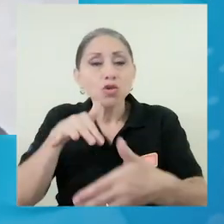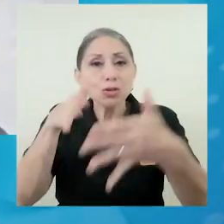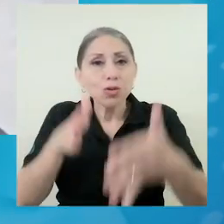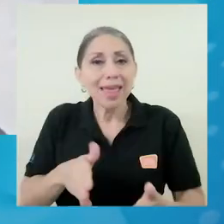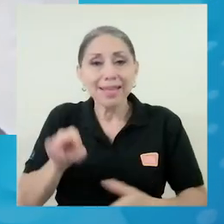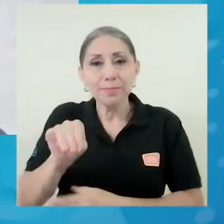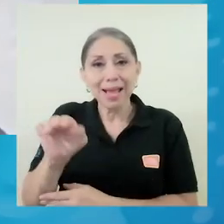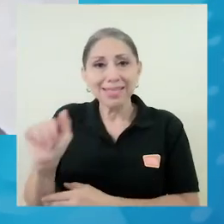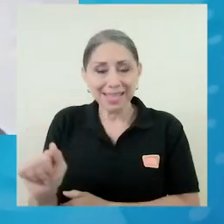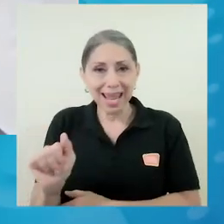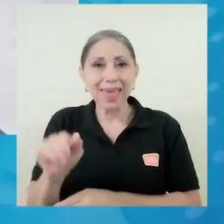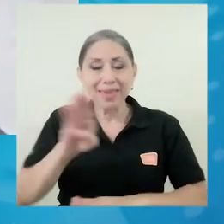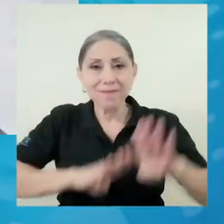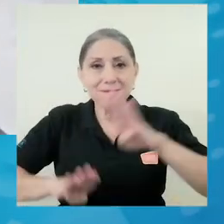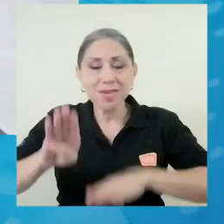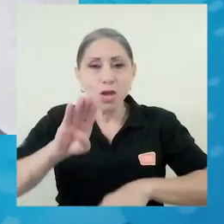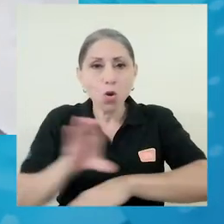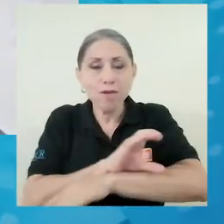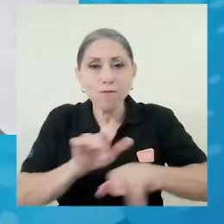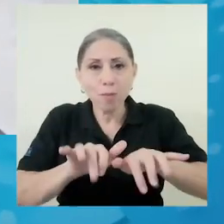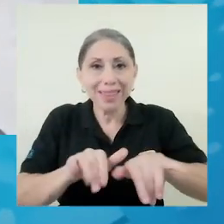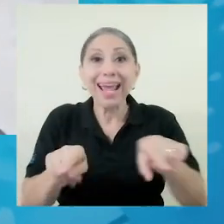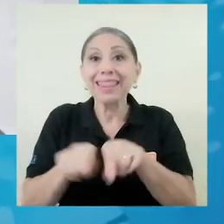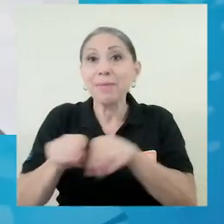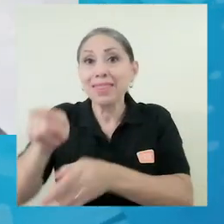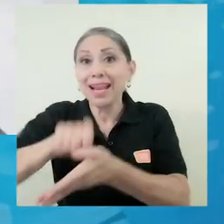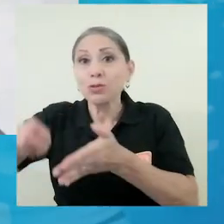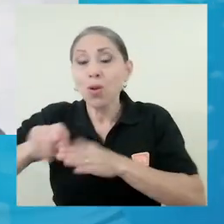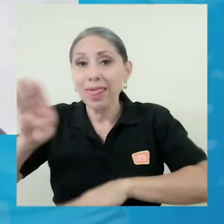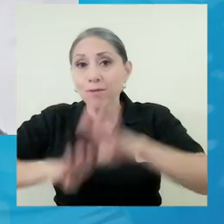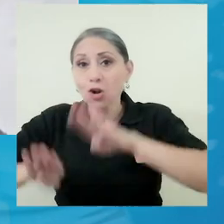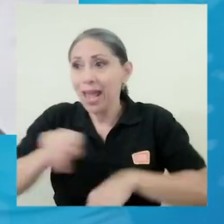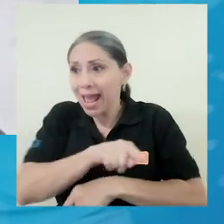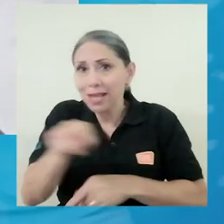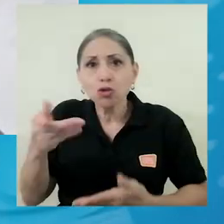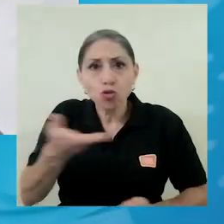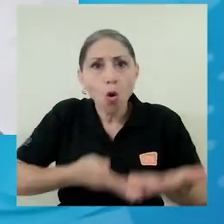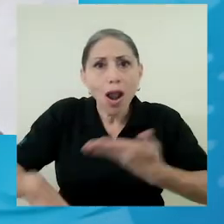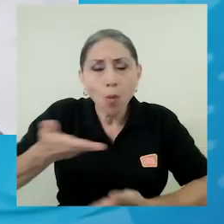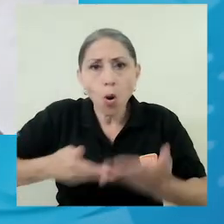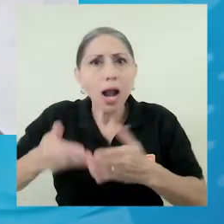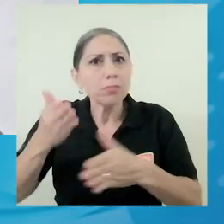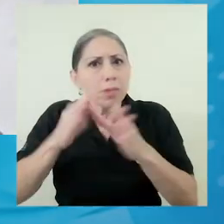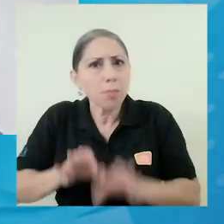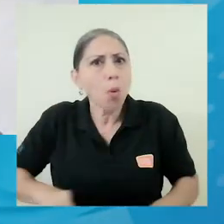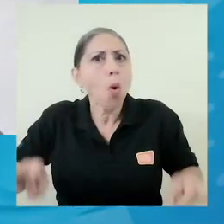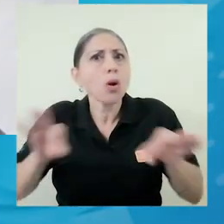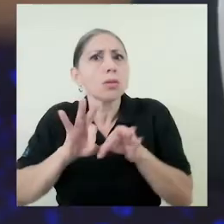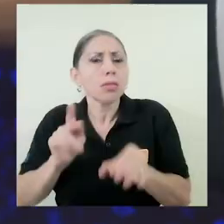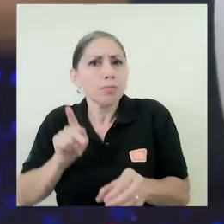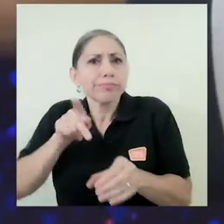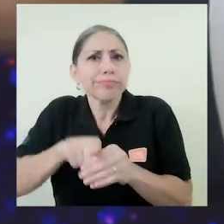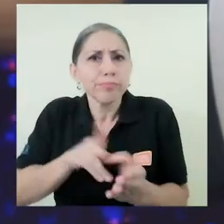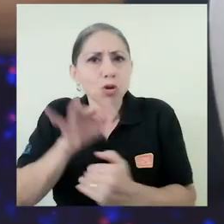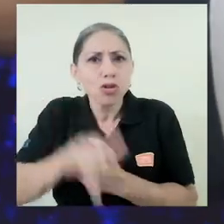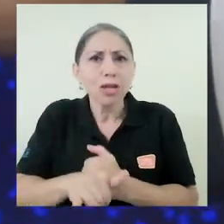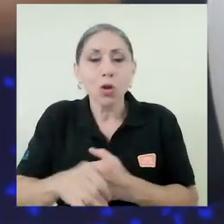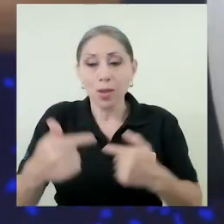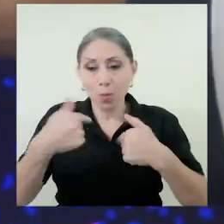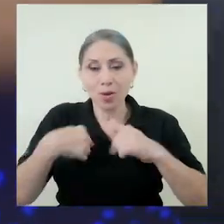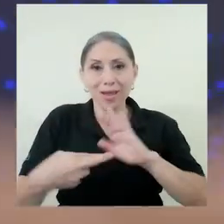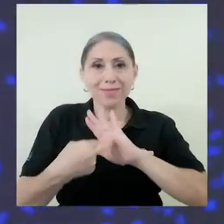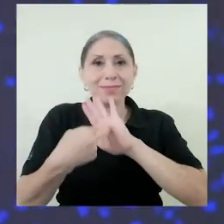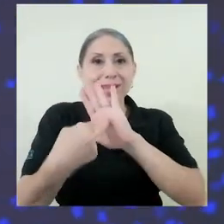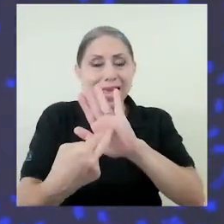estudiantes de la maestría de bioinformática y de la Escuela de Biología, que colaboran también y son parte importante de este proyecto. Y, por mi parte,